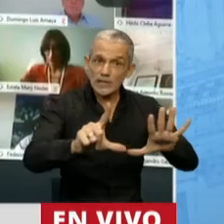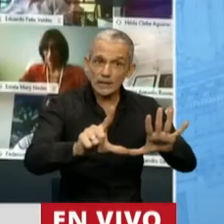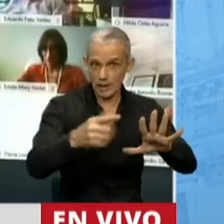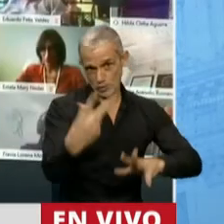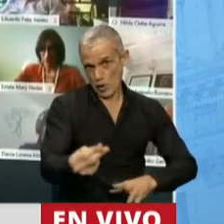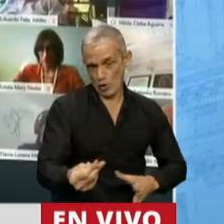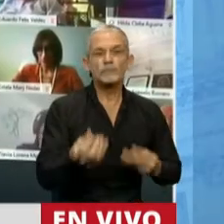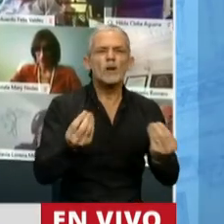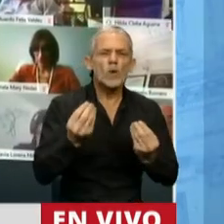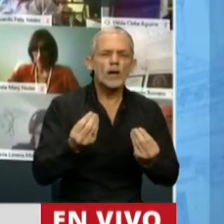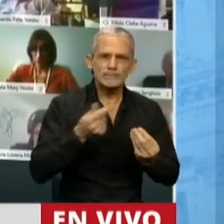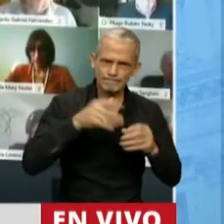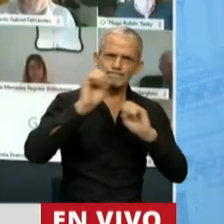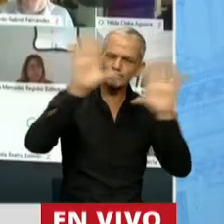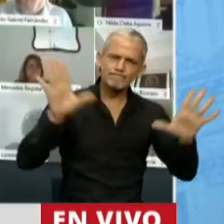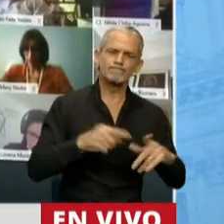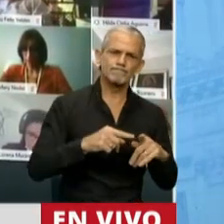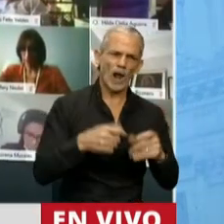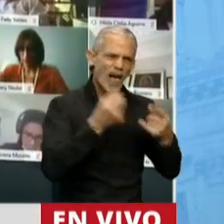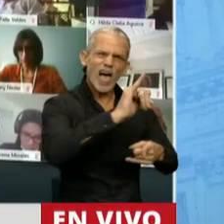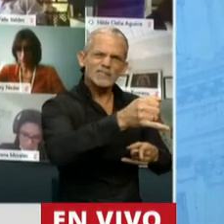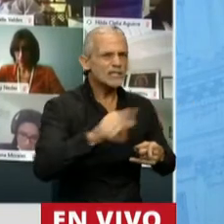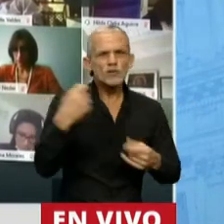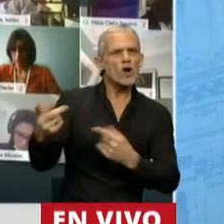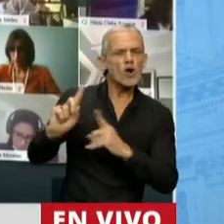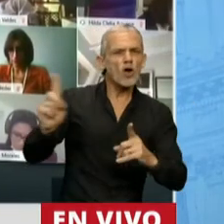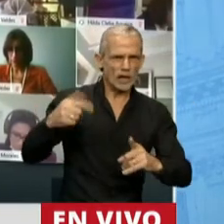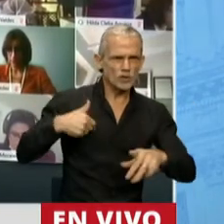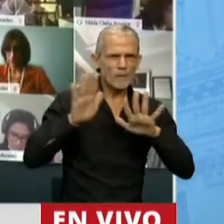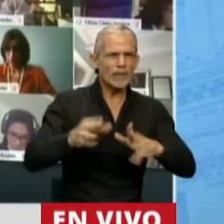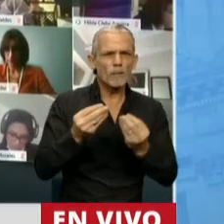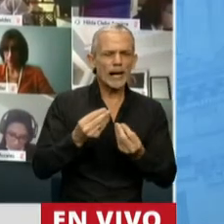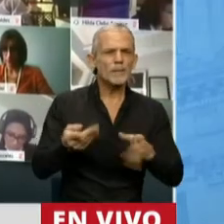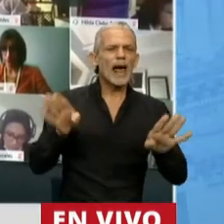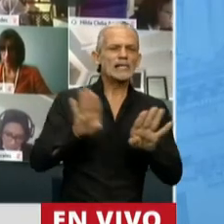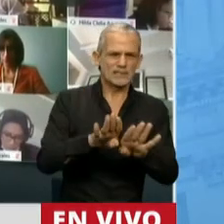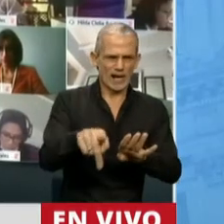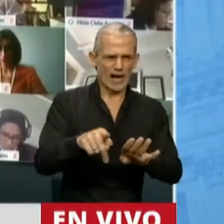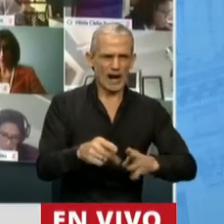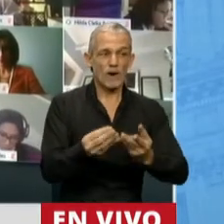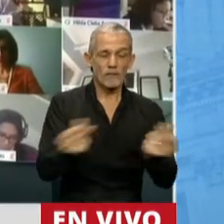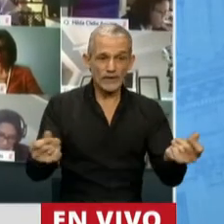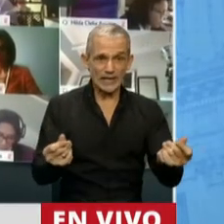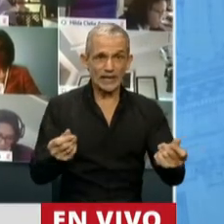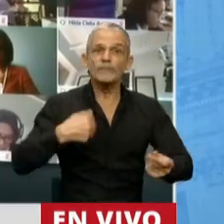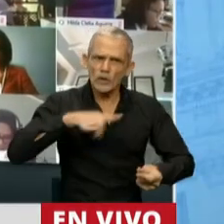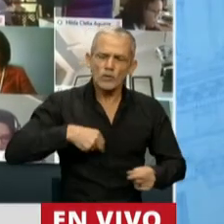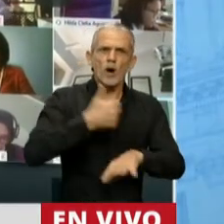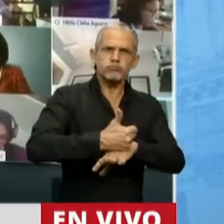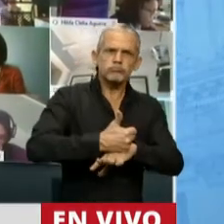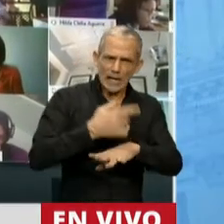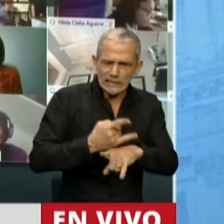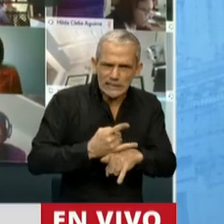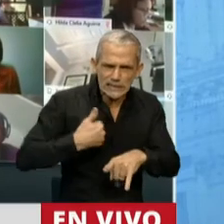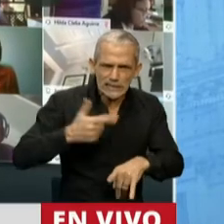plantea una clara situación de privilegio. Mire, me quedo para cerrar. Siempre tuvimos presentes